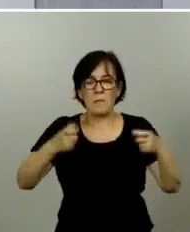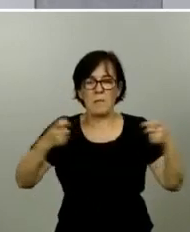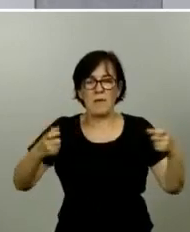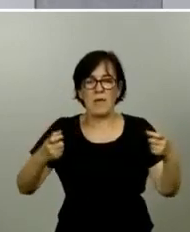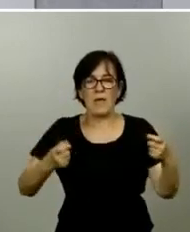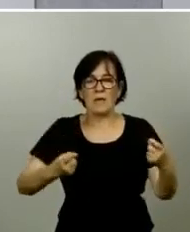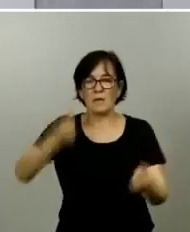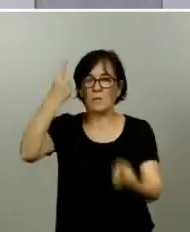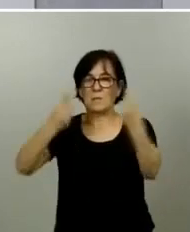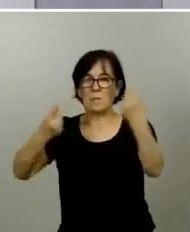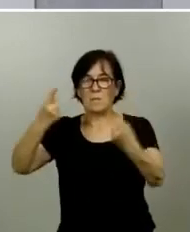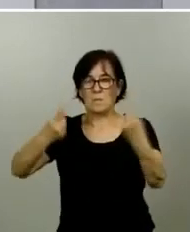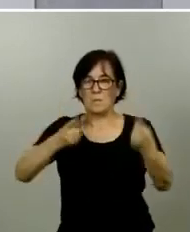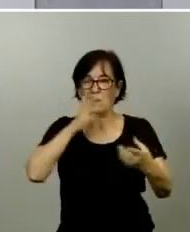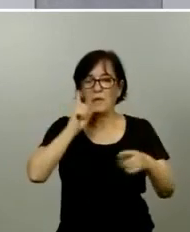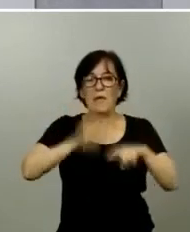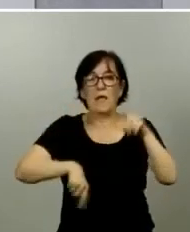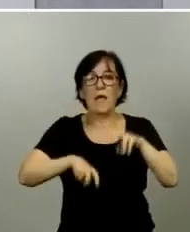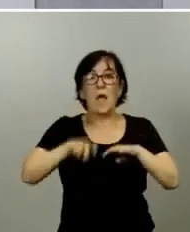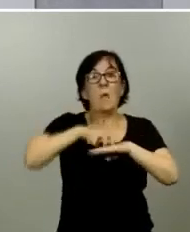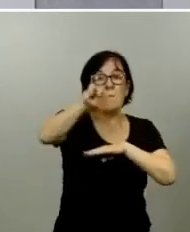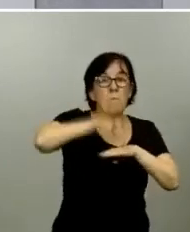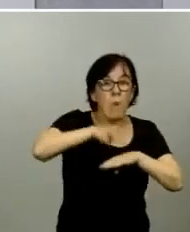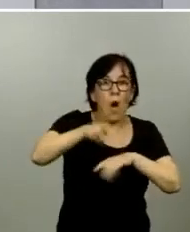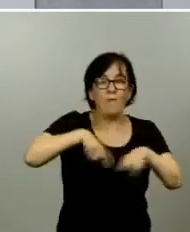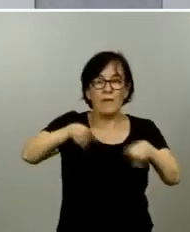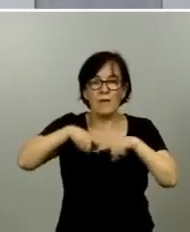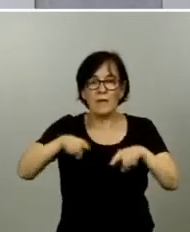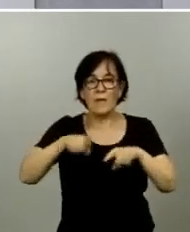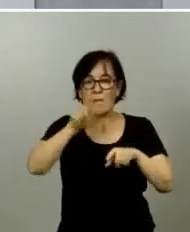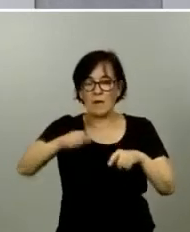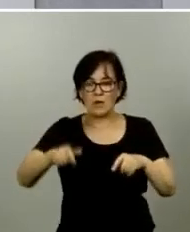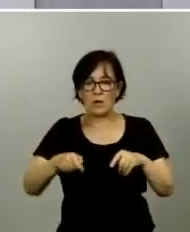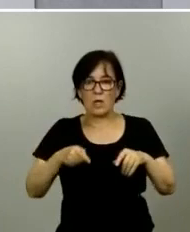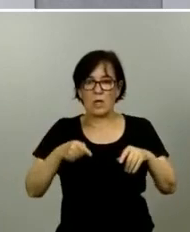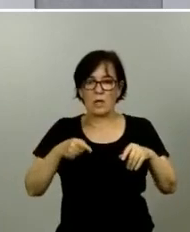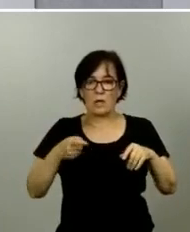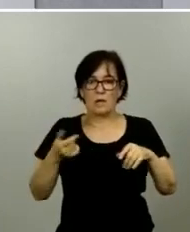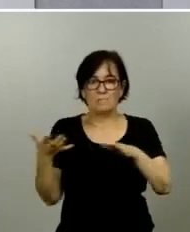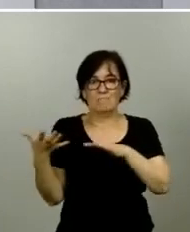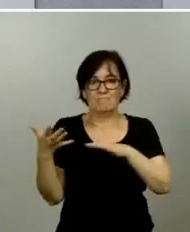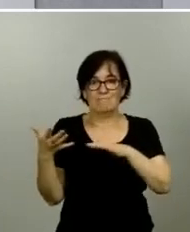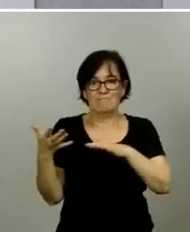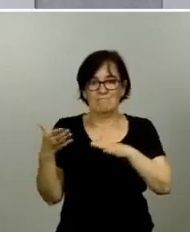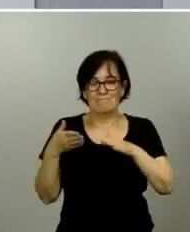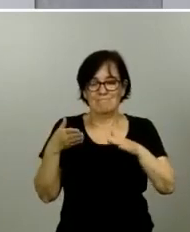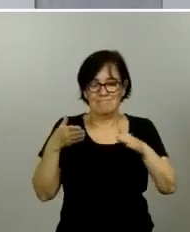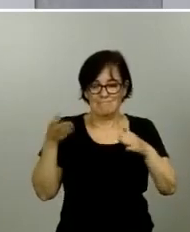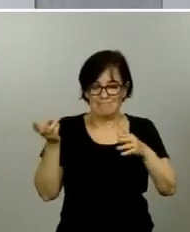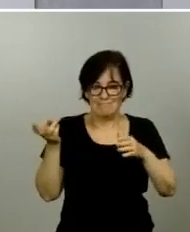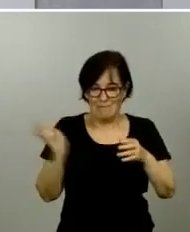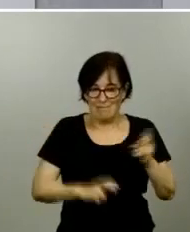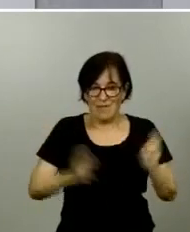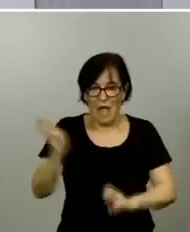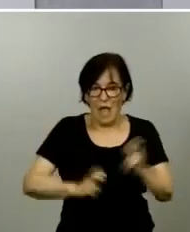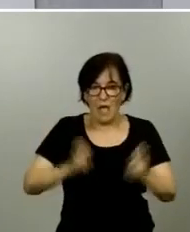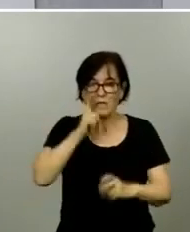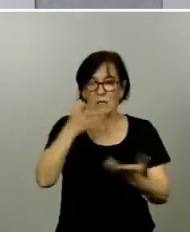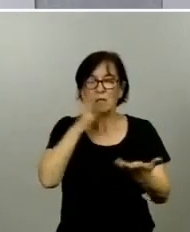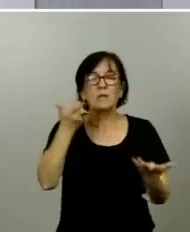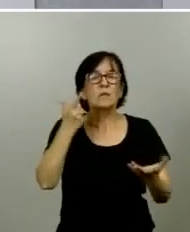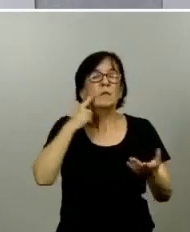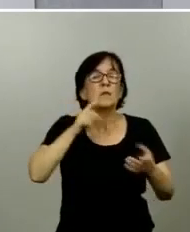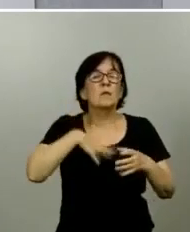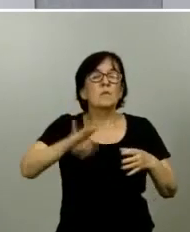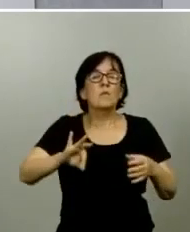raíz de movilidad de personas y entradas de casos no sabemos cuántos de estos incrementos puntuales pueden acabar